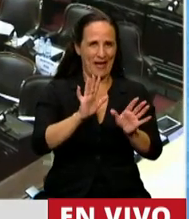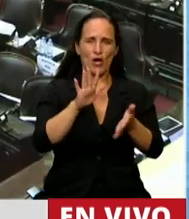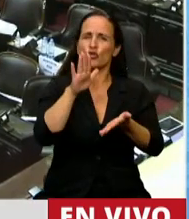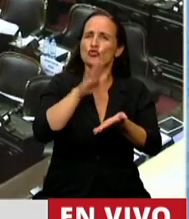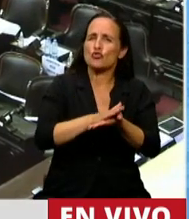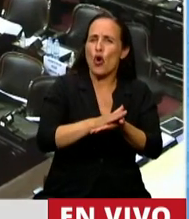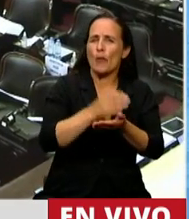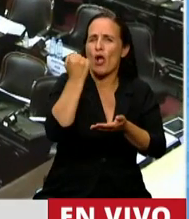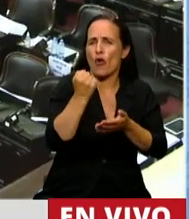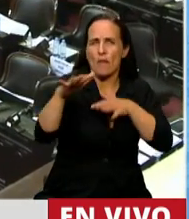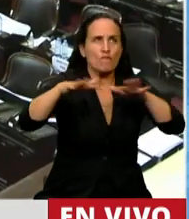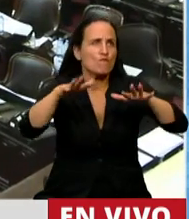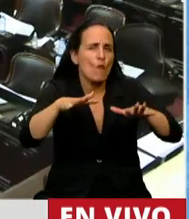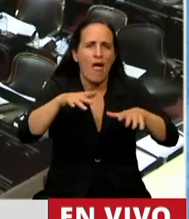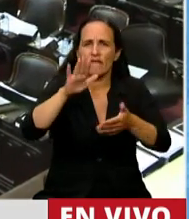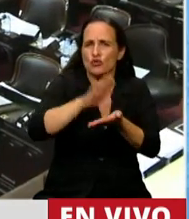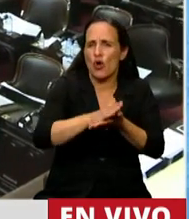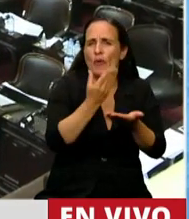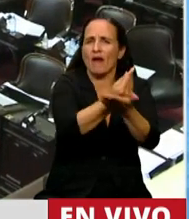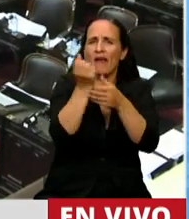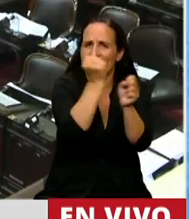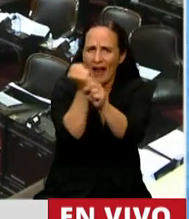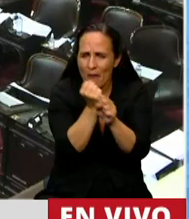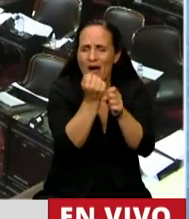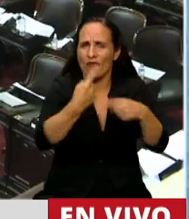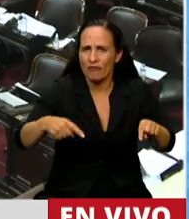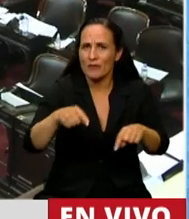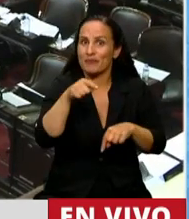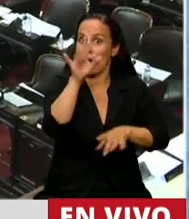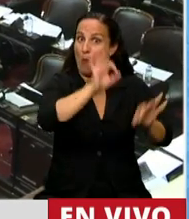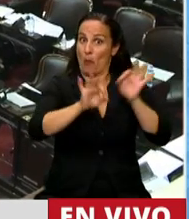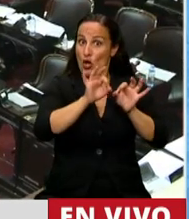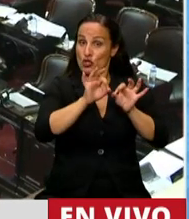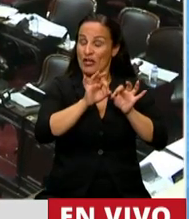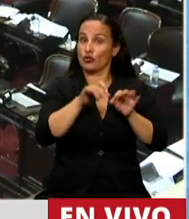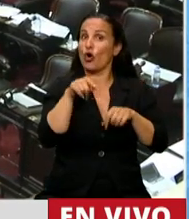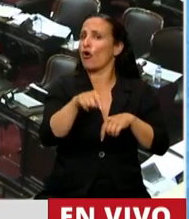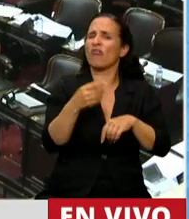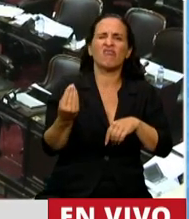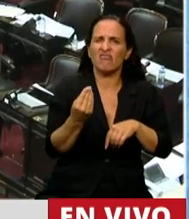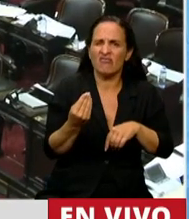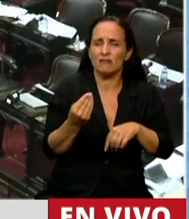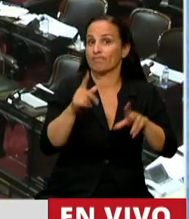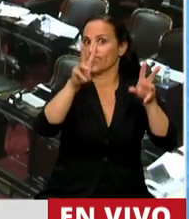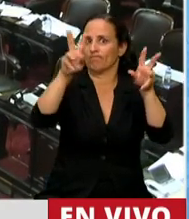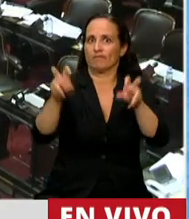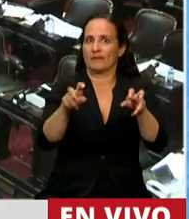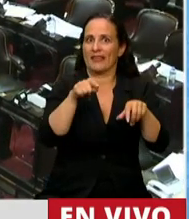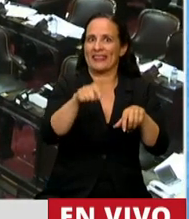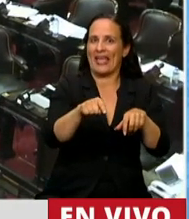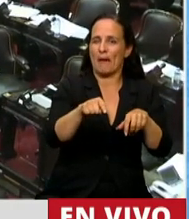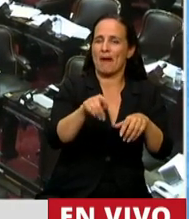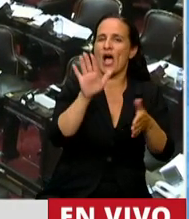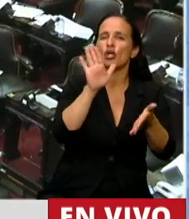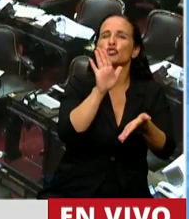reactivación de los puestos de trabajo. Este proyecto está mirando uno de los temas desde el lado de la